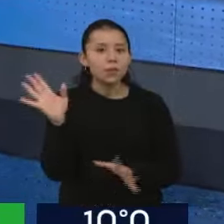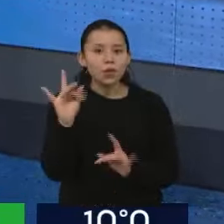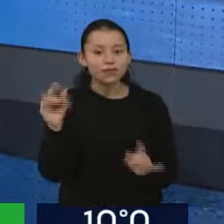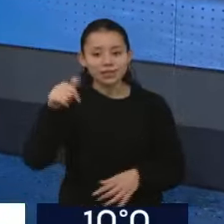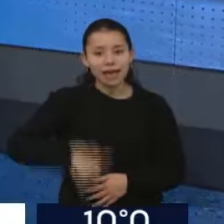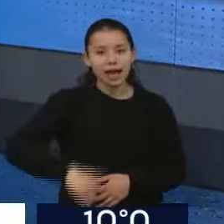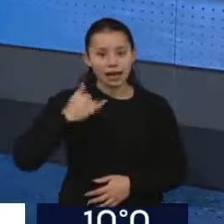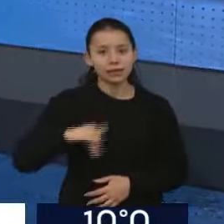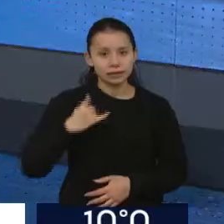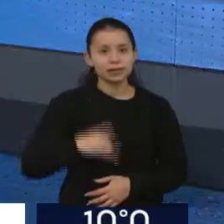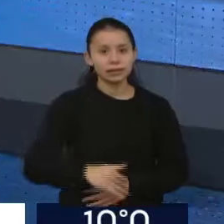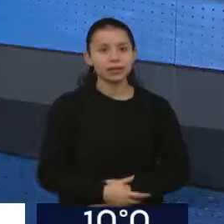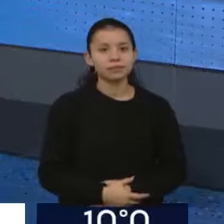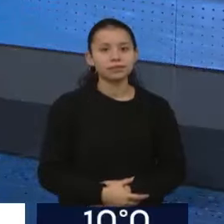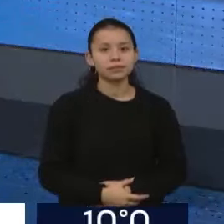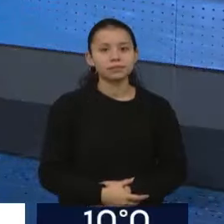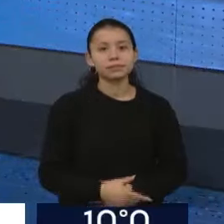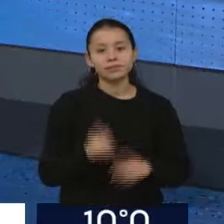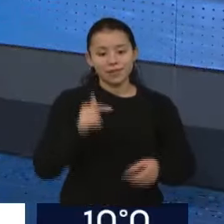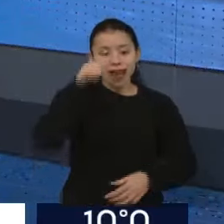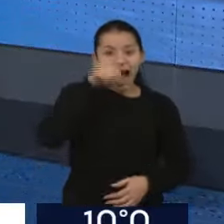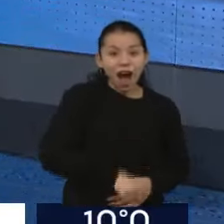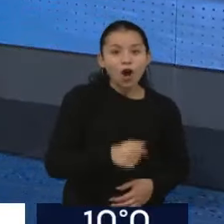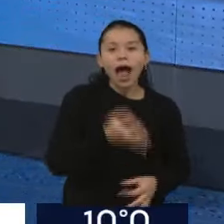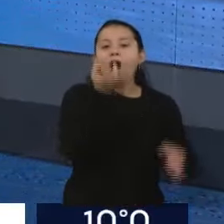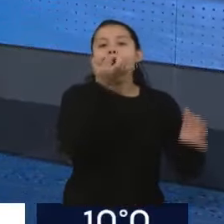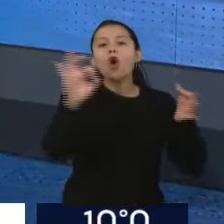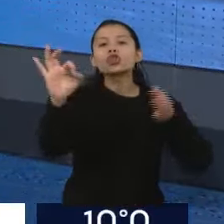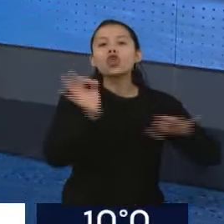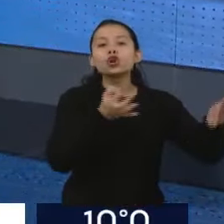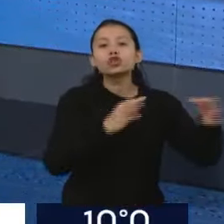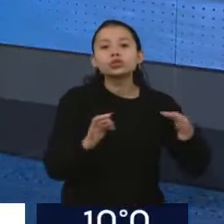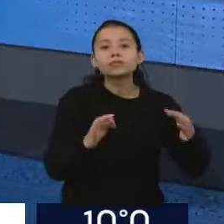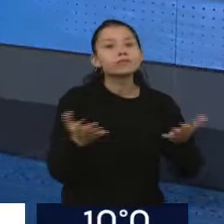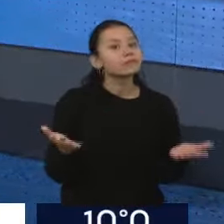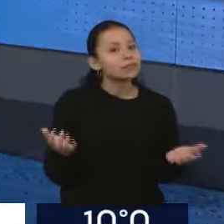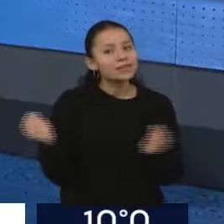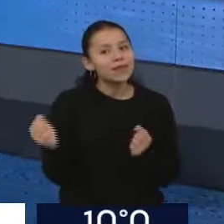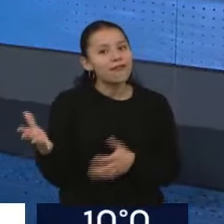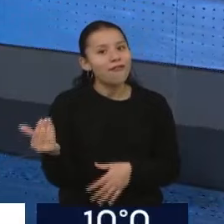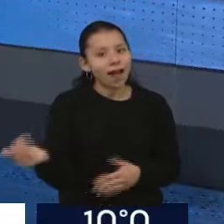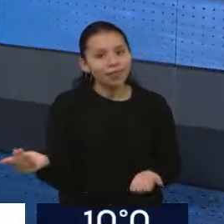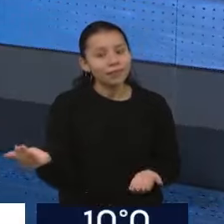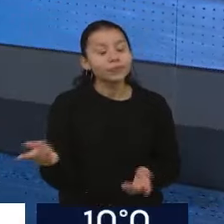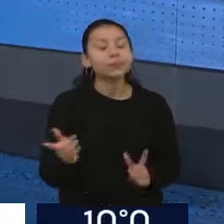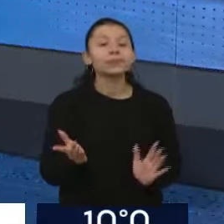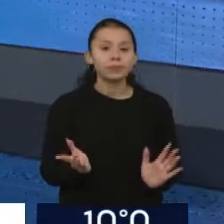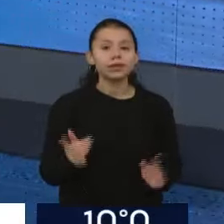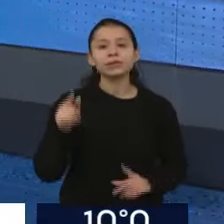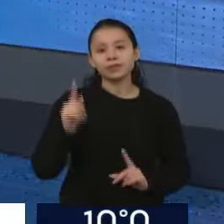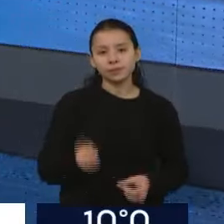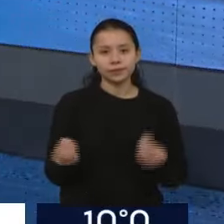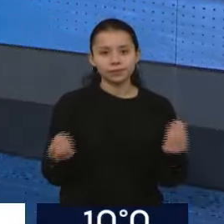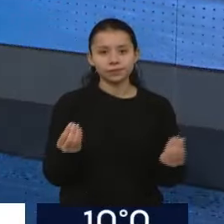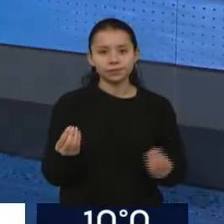Argentina. Y aparte estamos en otoño, claro. antes de que arrancar en invierno. Claro que sí, pero bueno, también tiene que ver con un gobierno que